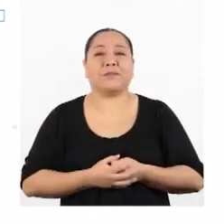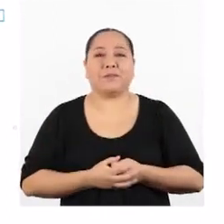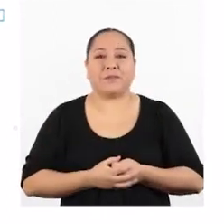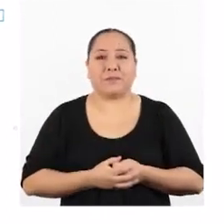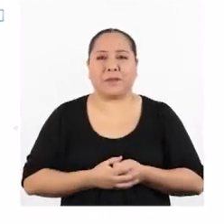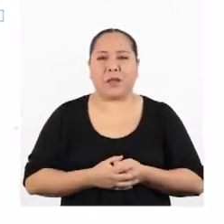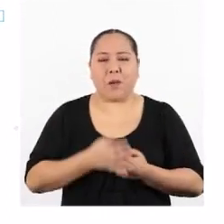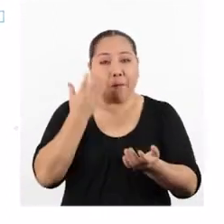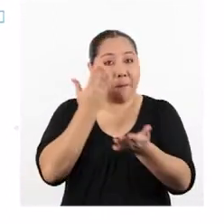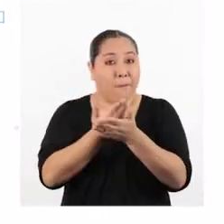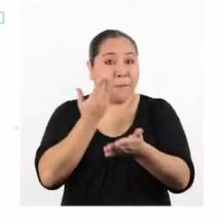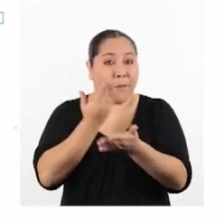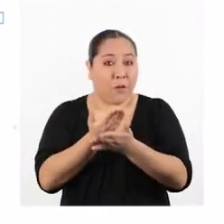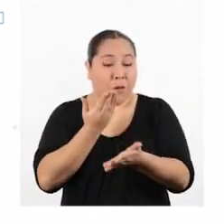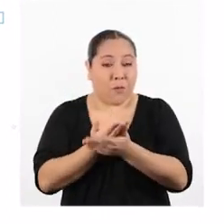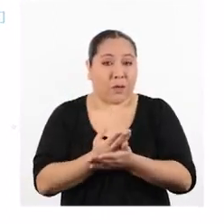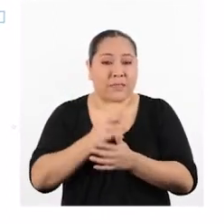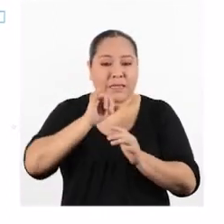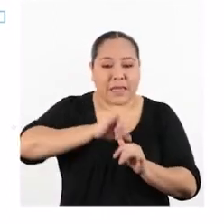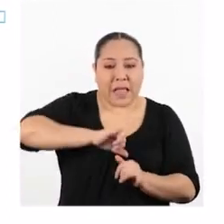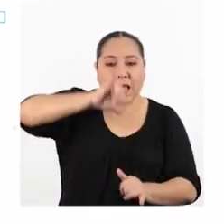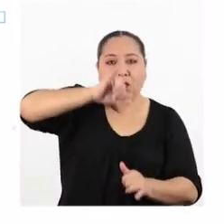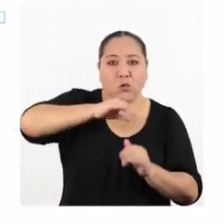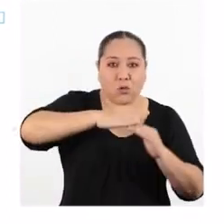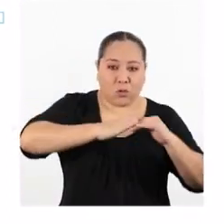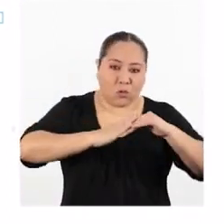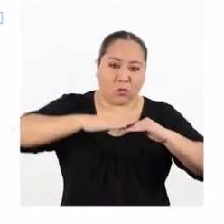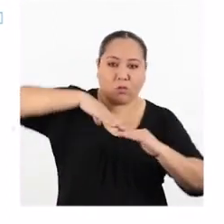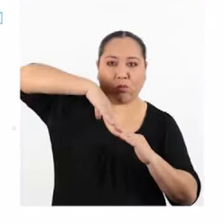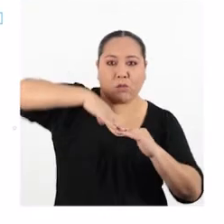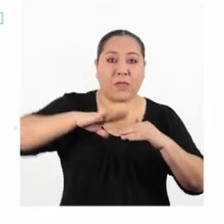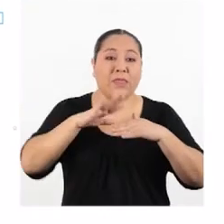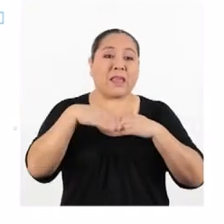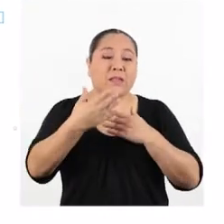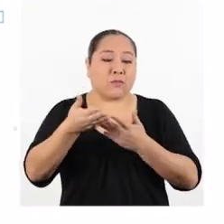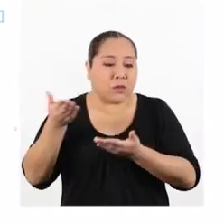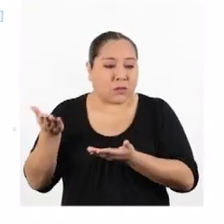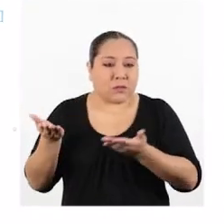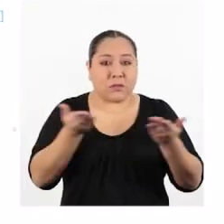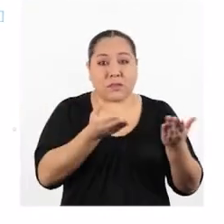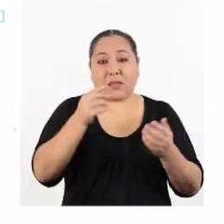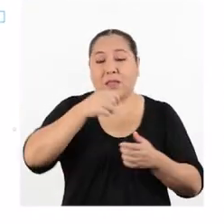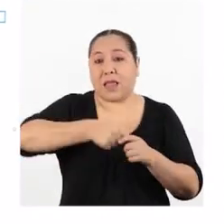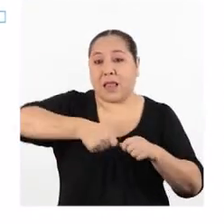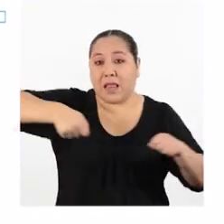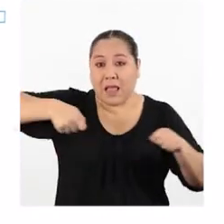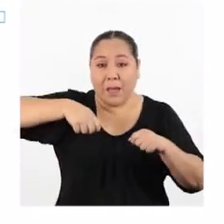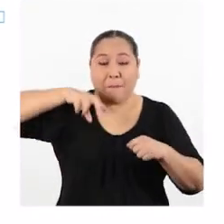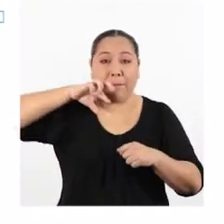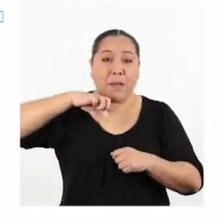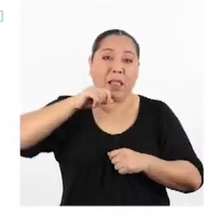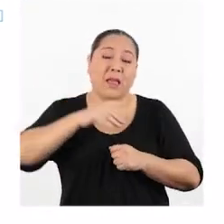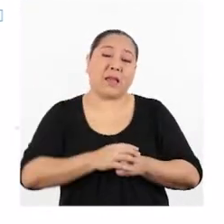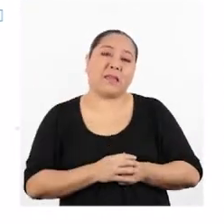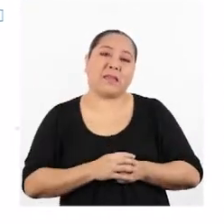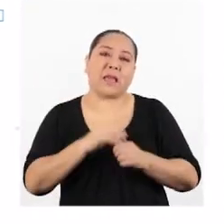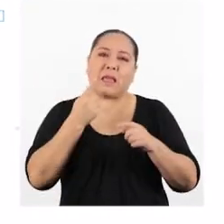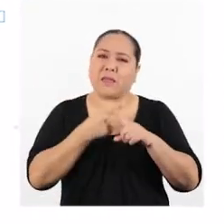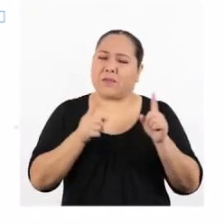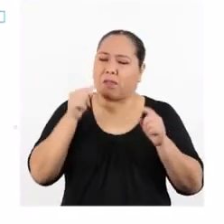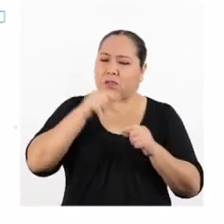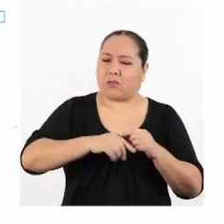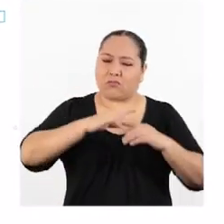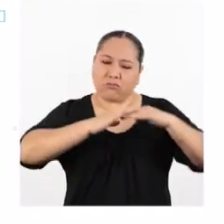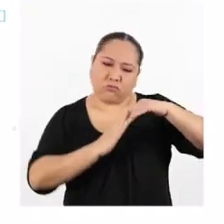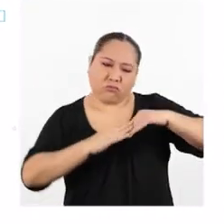comprobar si la altura alcanzada luego del desplazamiento de la palanca respecto de su posición de